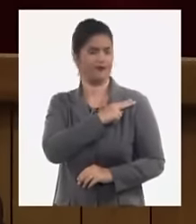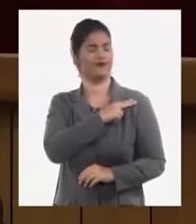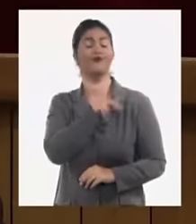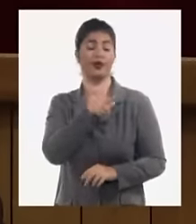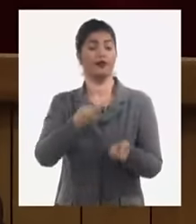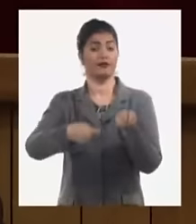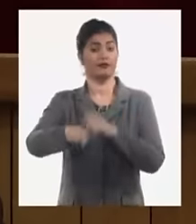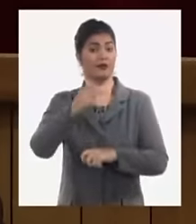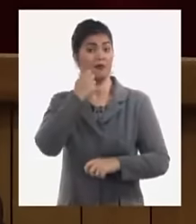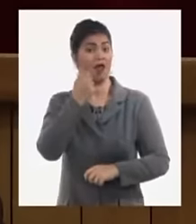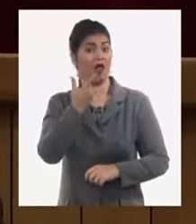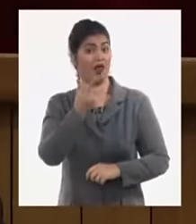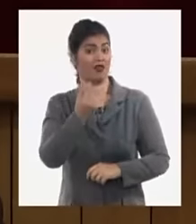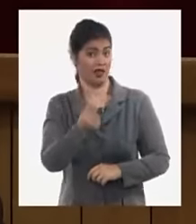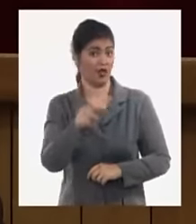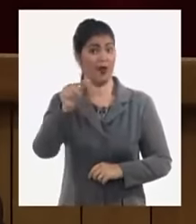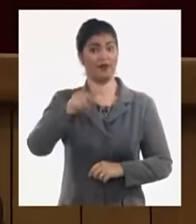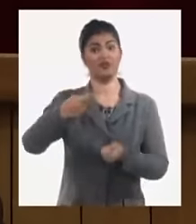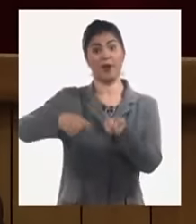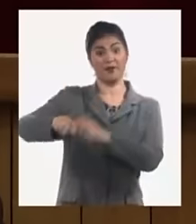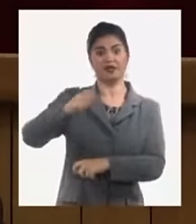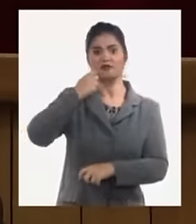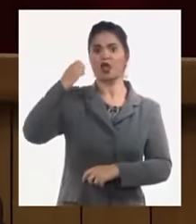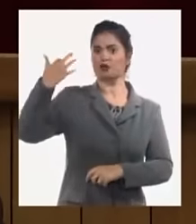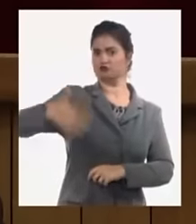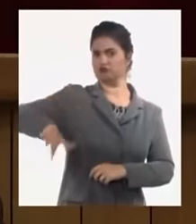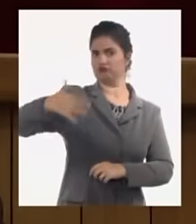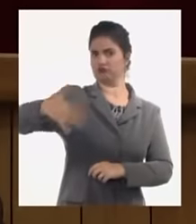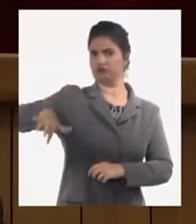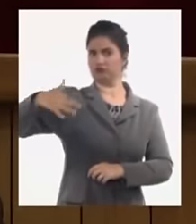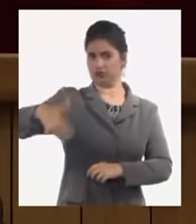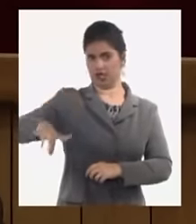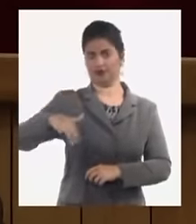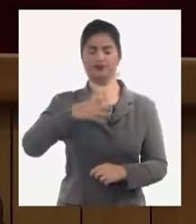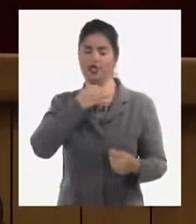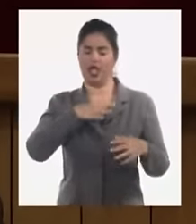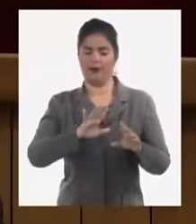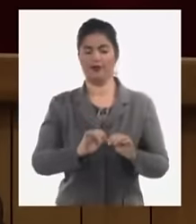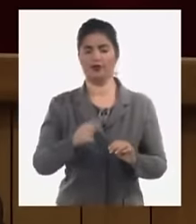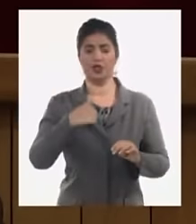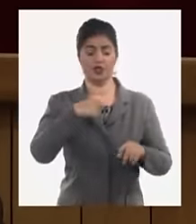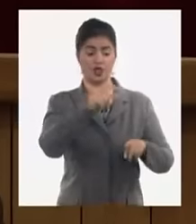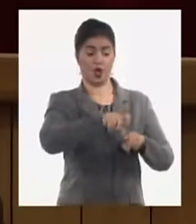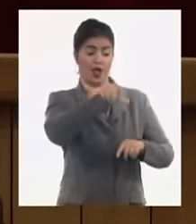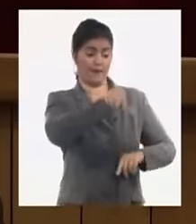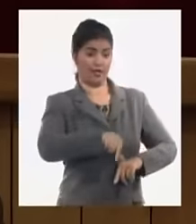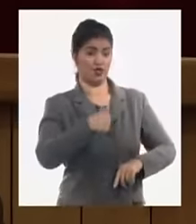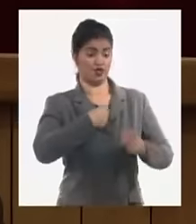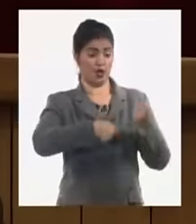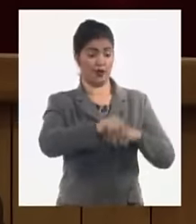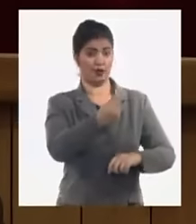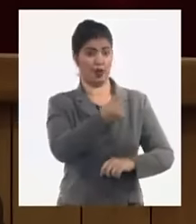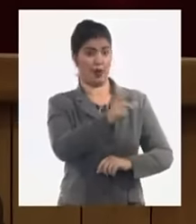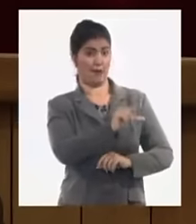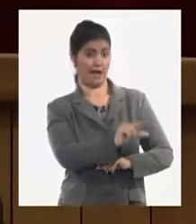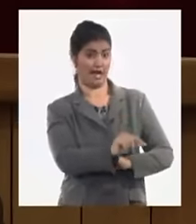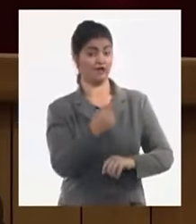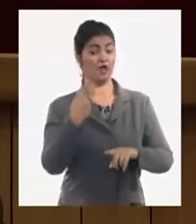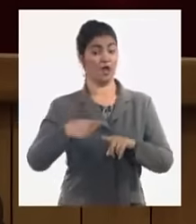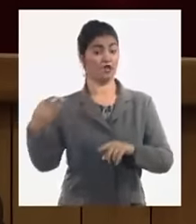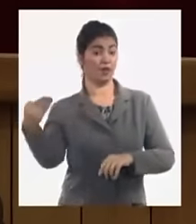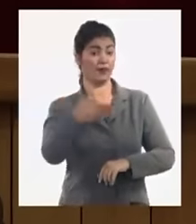eso lo volamos en pedazos ah claro a partir de los resultados que pueda tener una institución una empresa